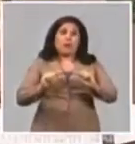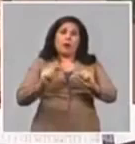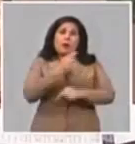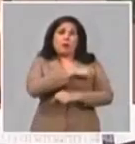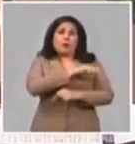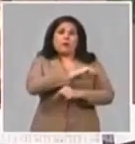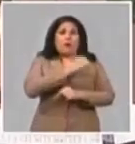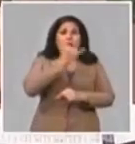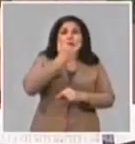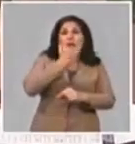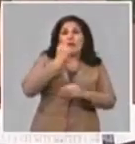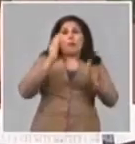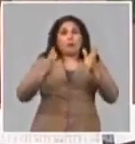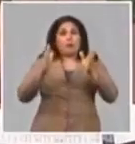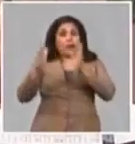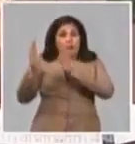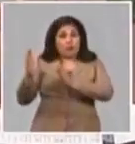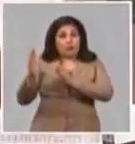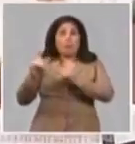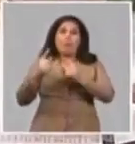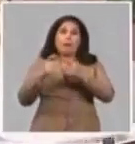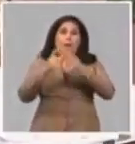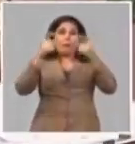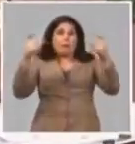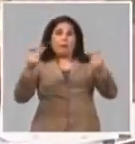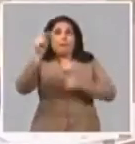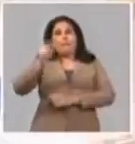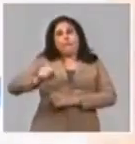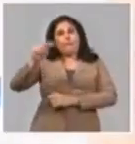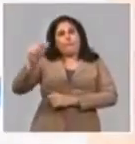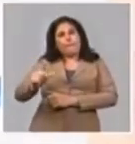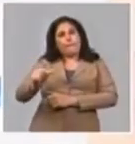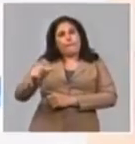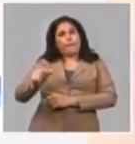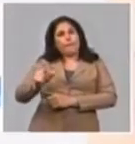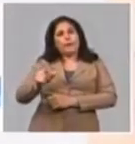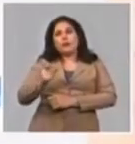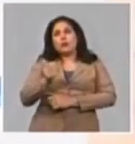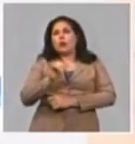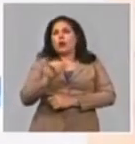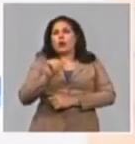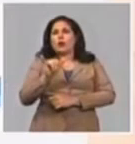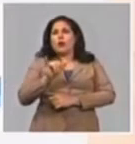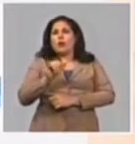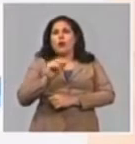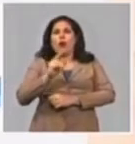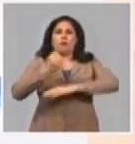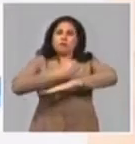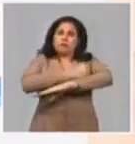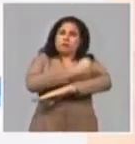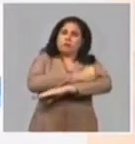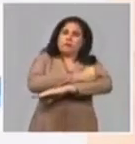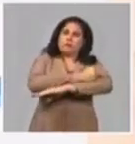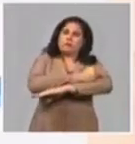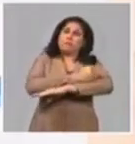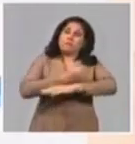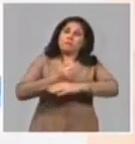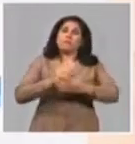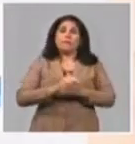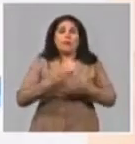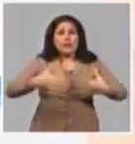decía sin embargo se incrementan las personas de tiro por tiro de agua en pipa esa es